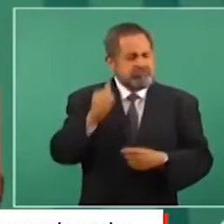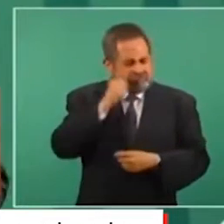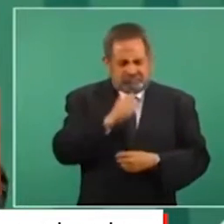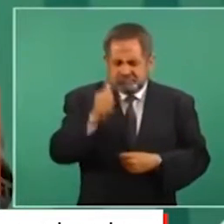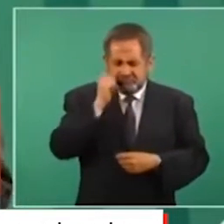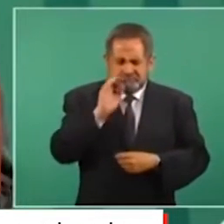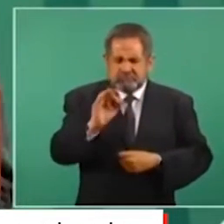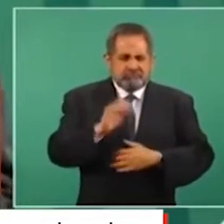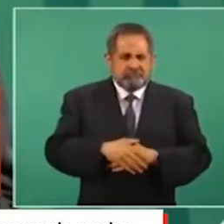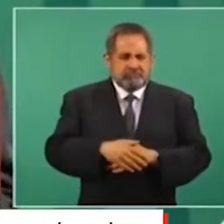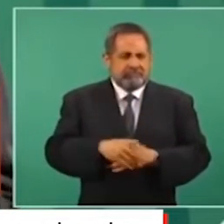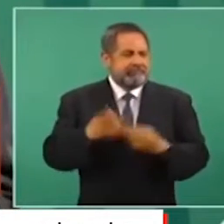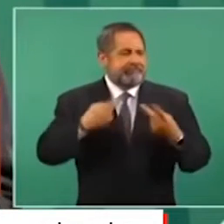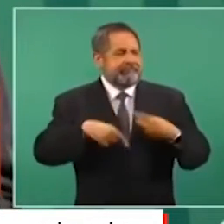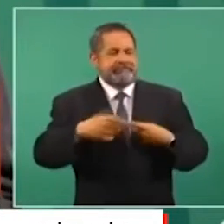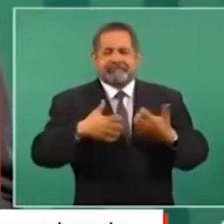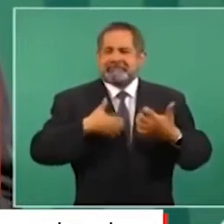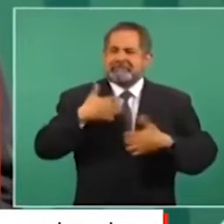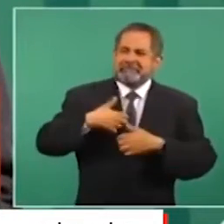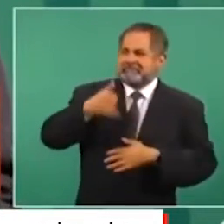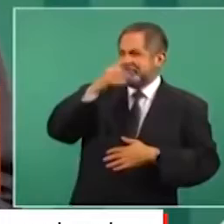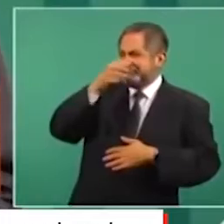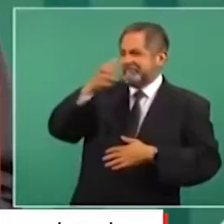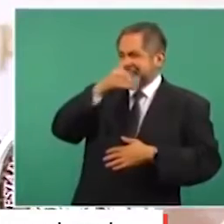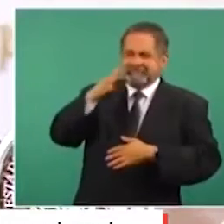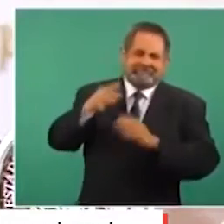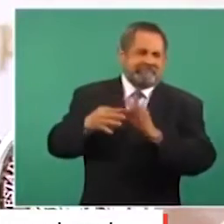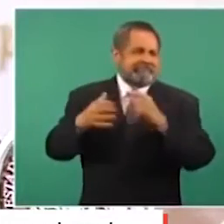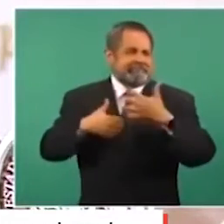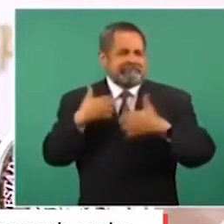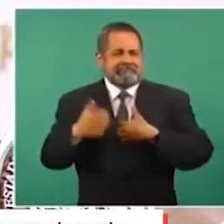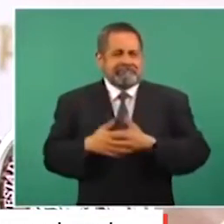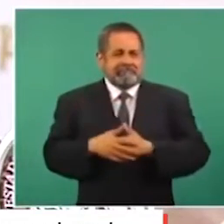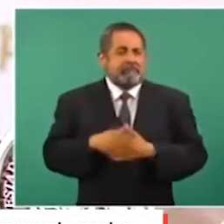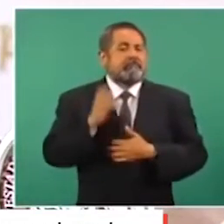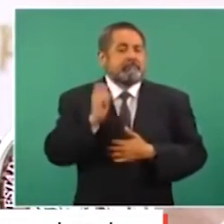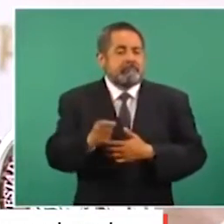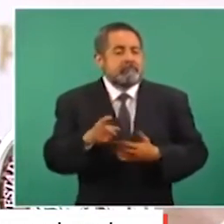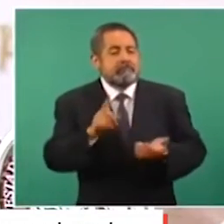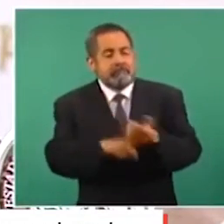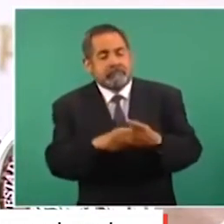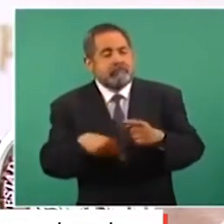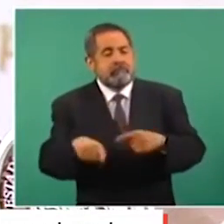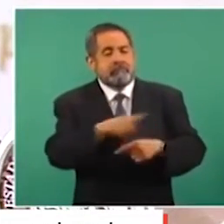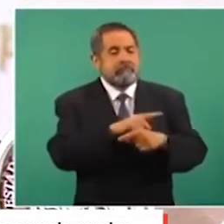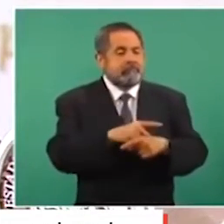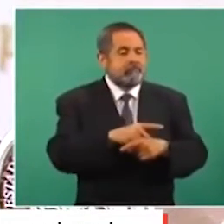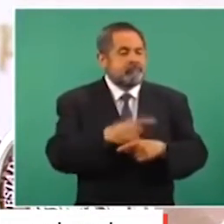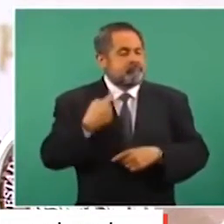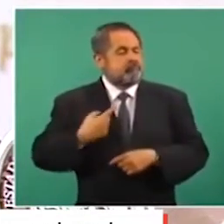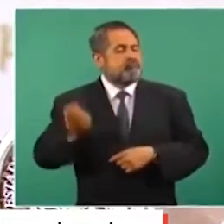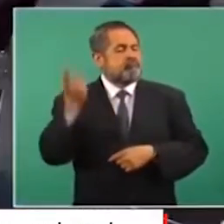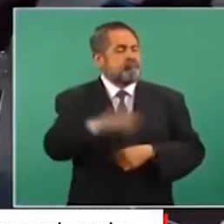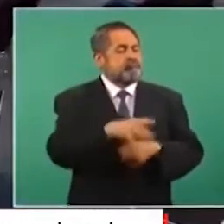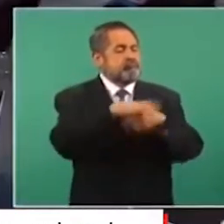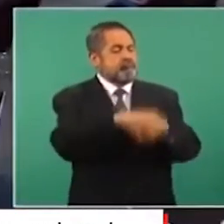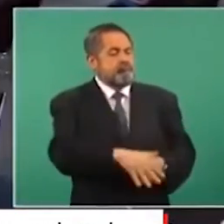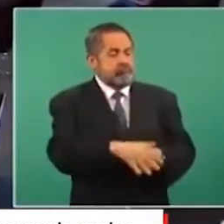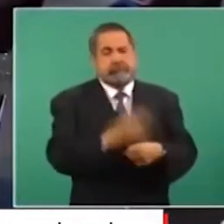la gente protesta y se inconforma cuando hay imposiciones,